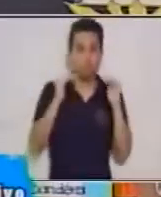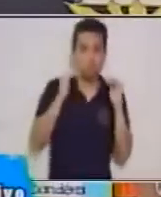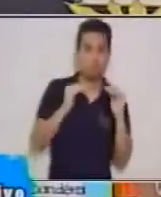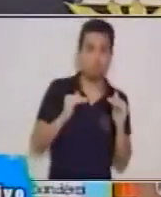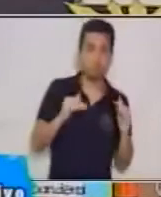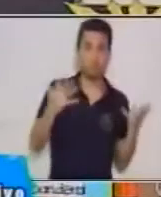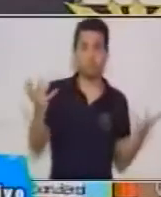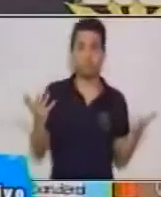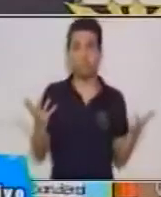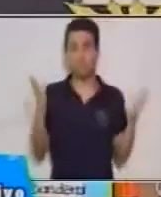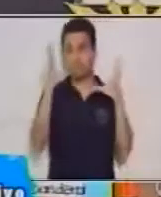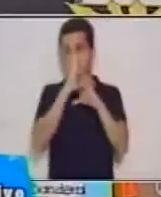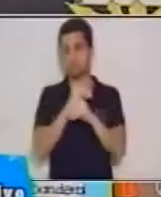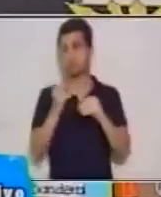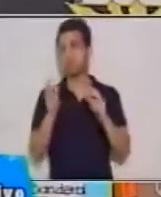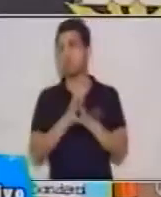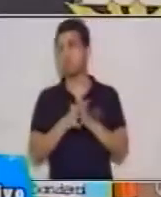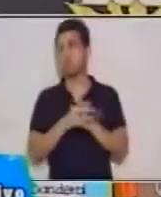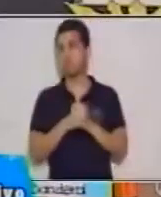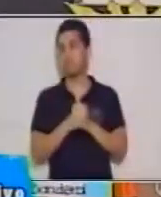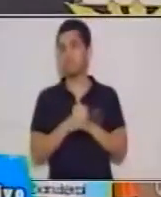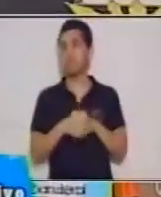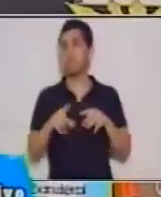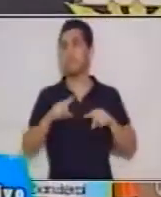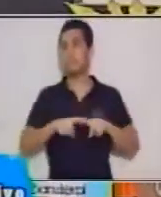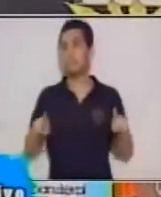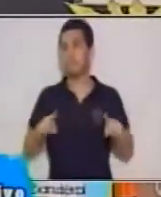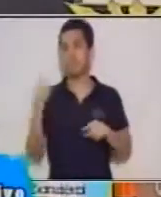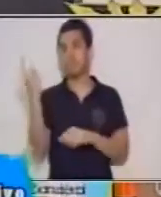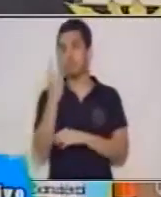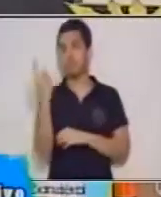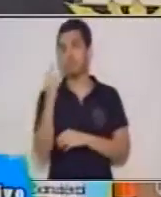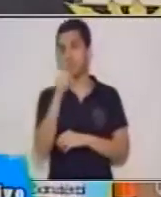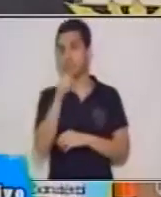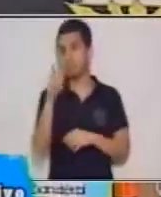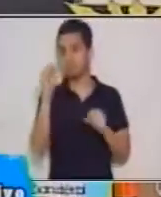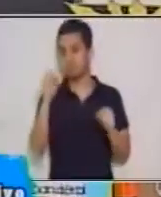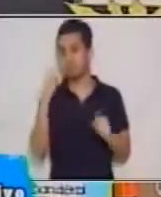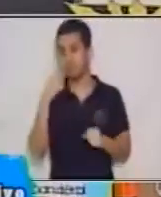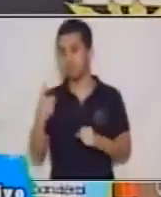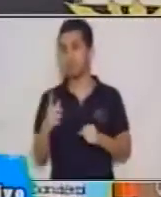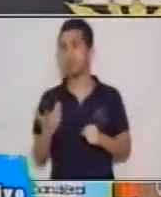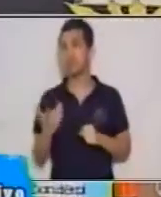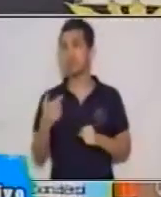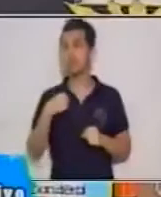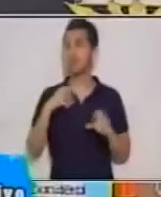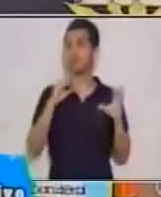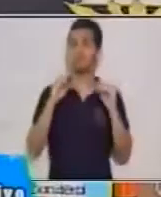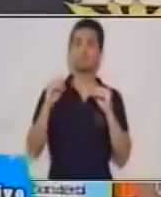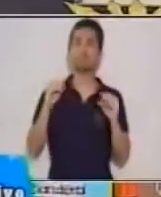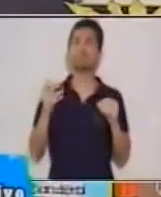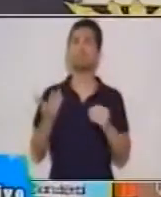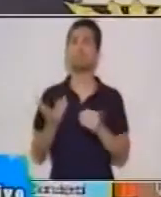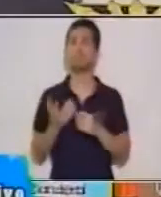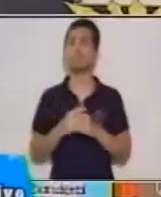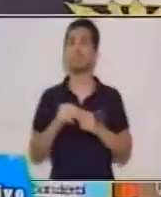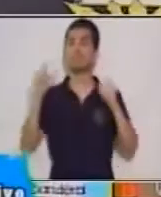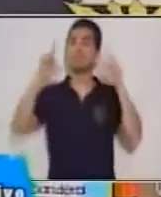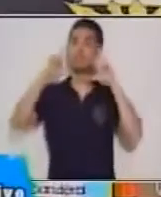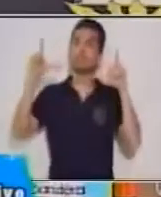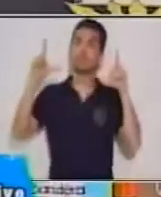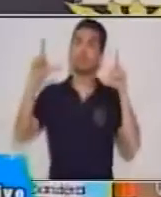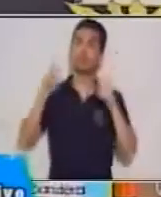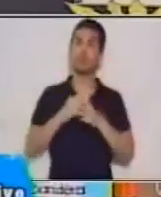y en oscuridad. Pero es importante que acá usted vea que yo le estoy hablando del sol